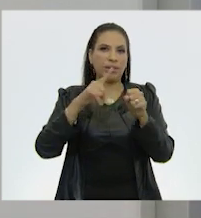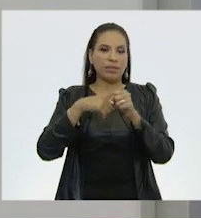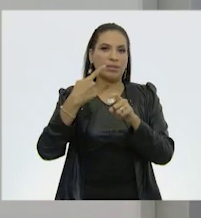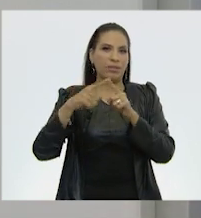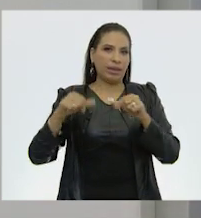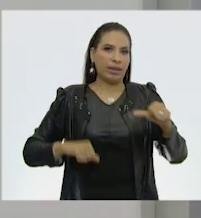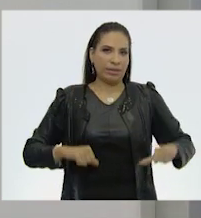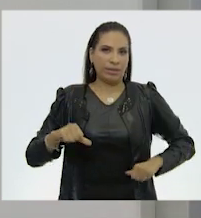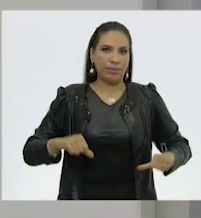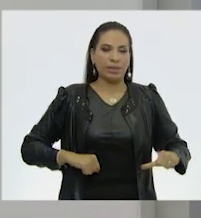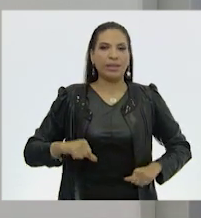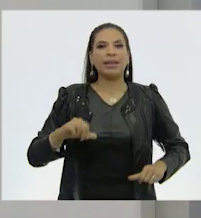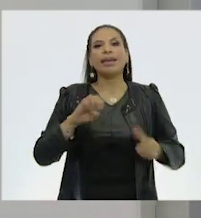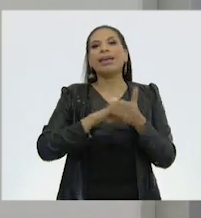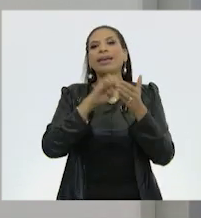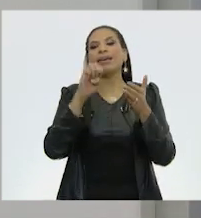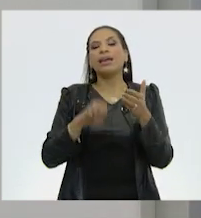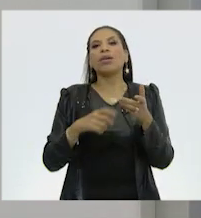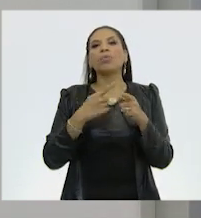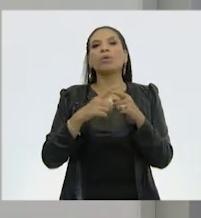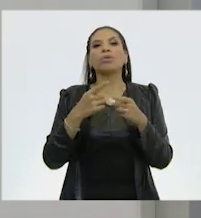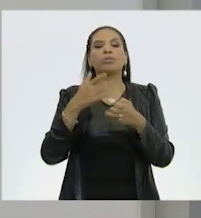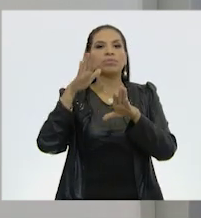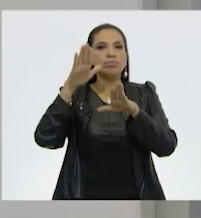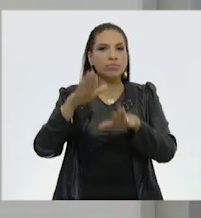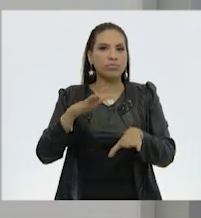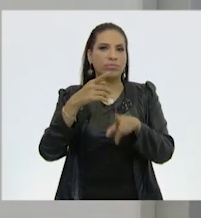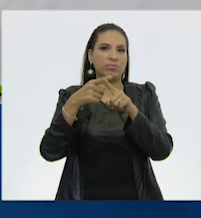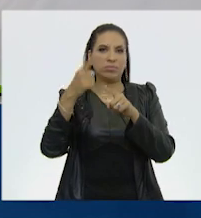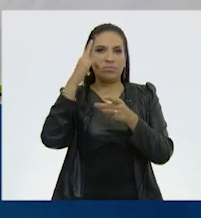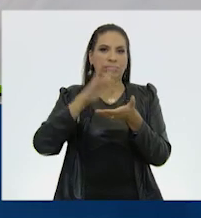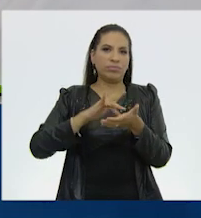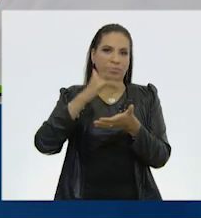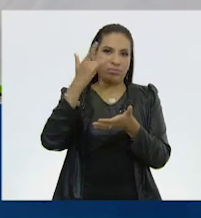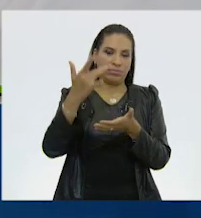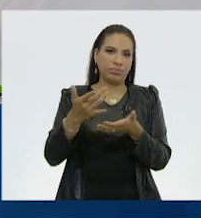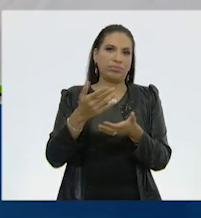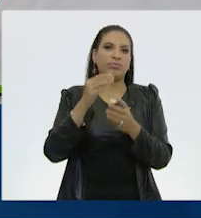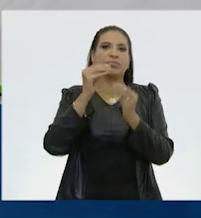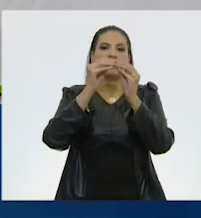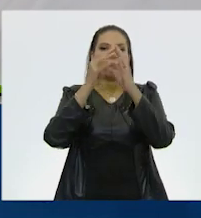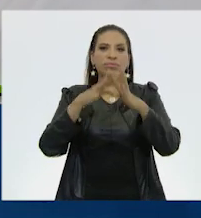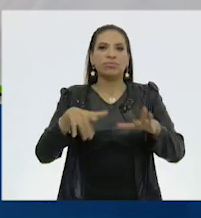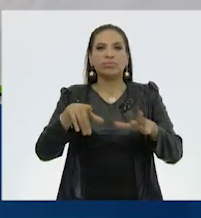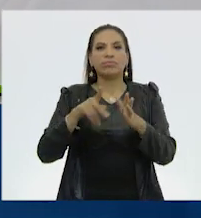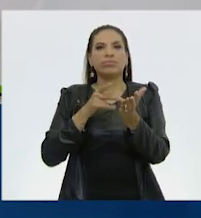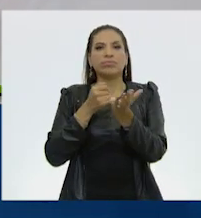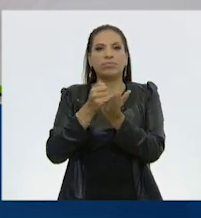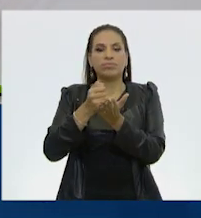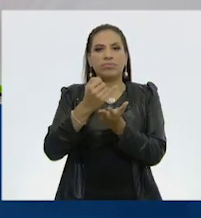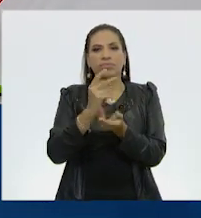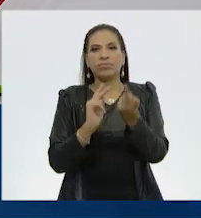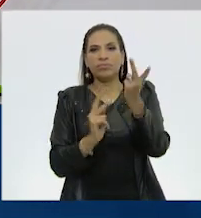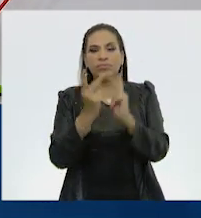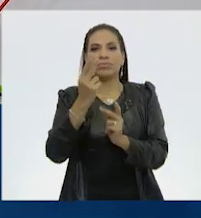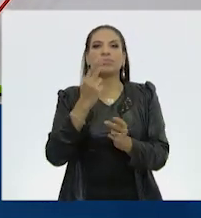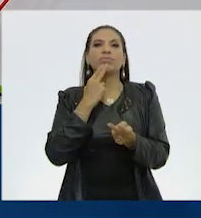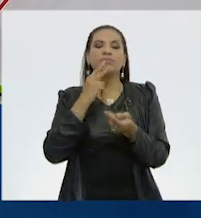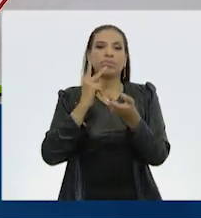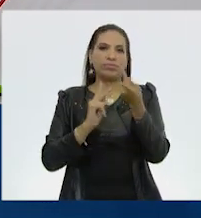actividades? Por ejemplo, los rituales para agradecer o bendecir las cosechas. El uso de plantas